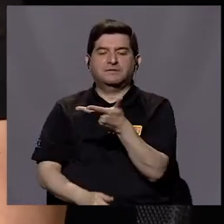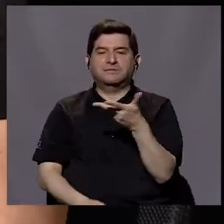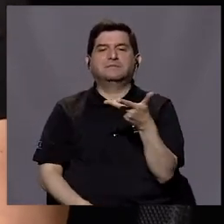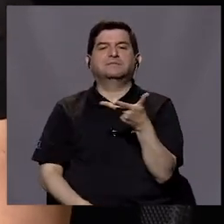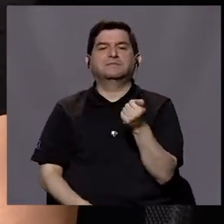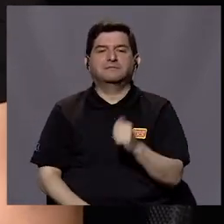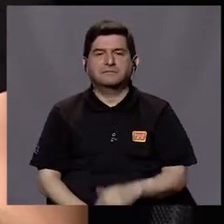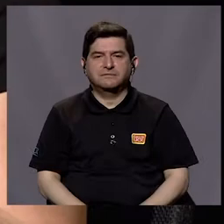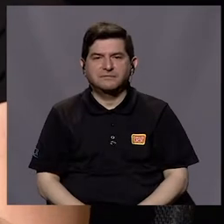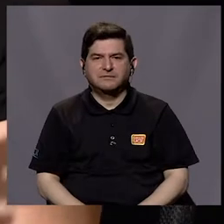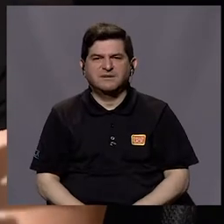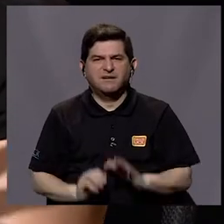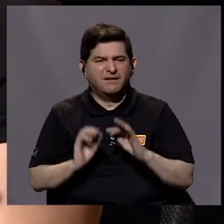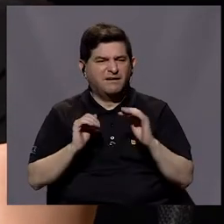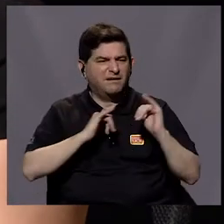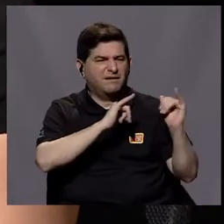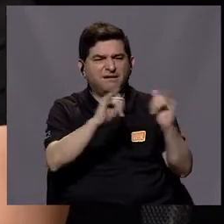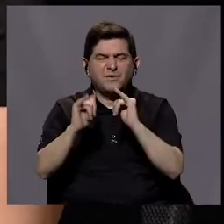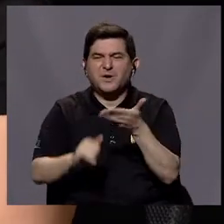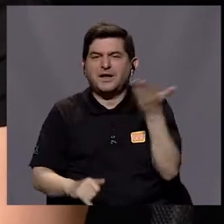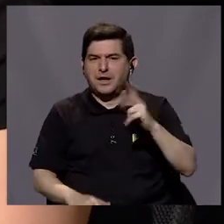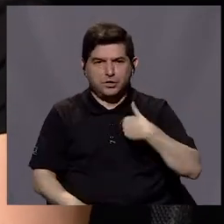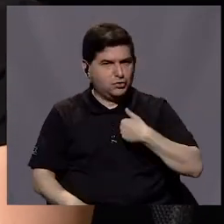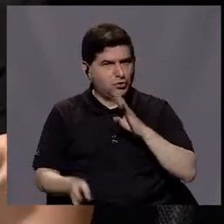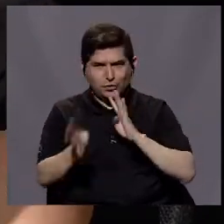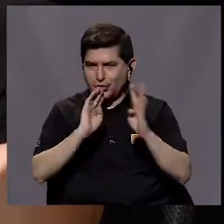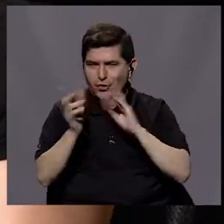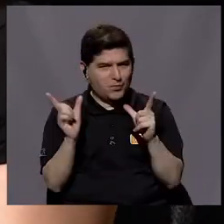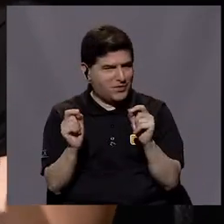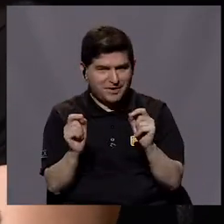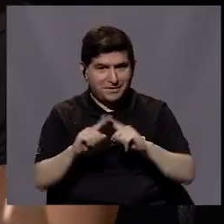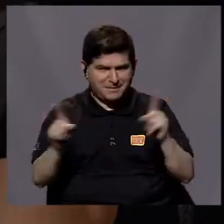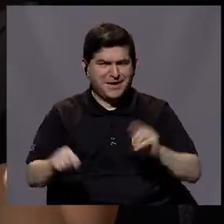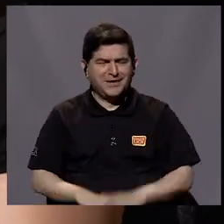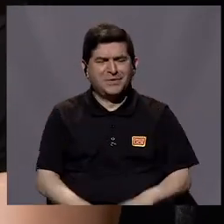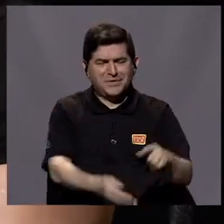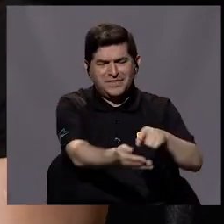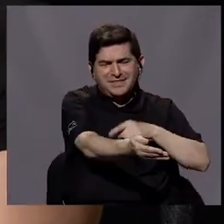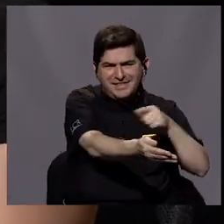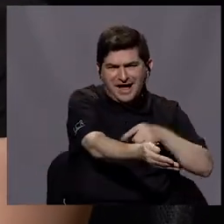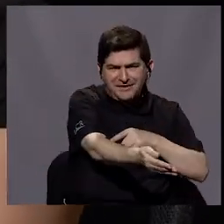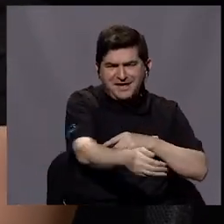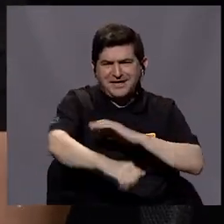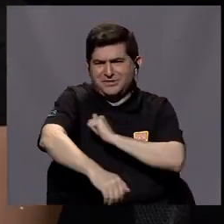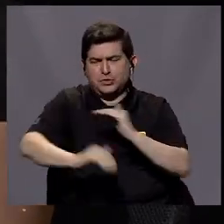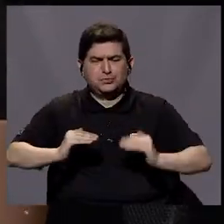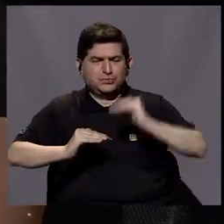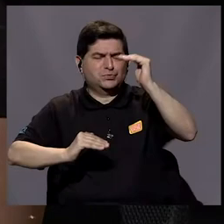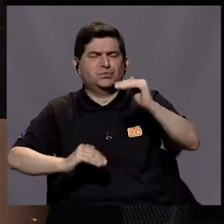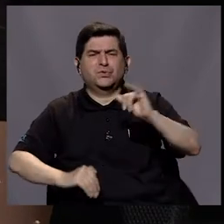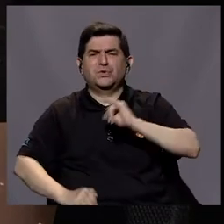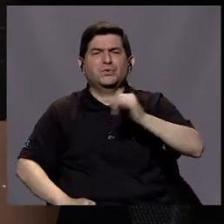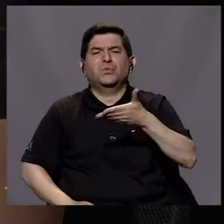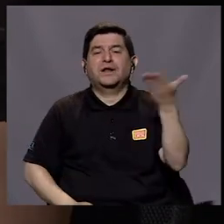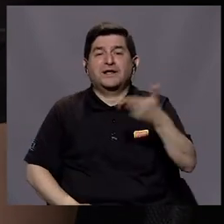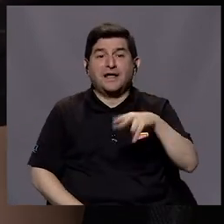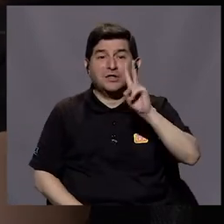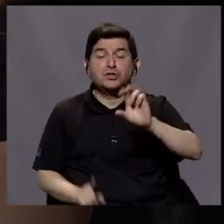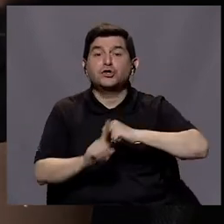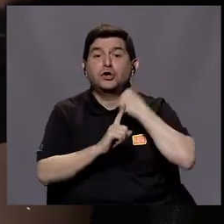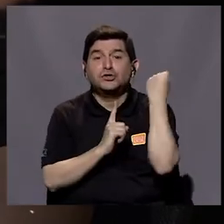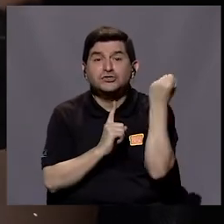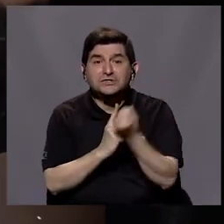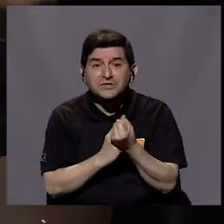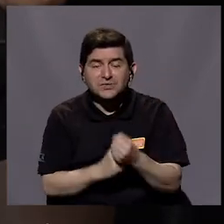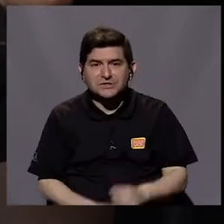Claro. ¿Y qué tienen en común? Todavía no voy hablar del cáncer. ¿Qué tienen en común? diabetes y la hipertensión. Son